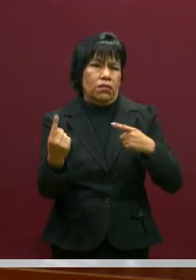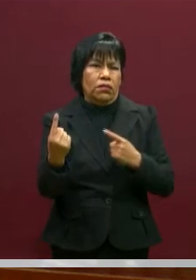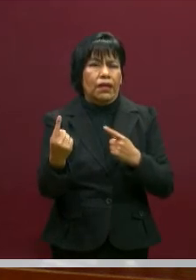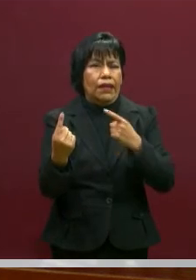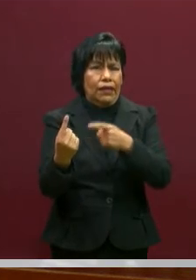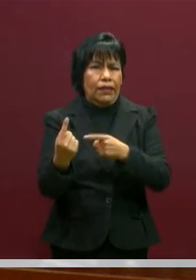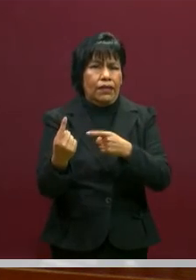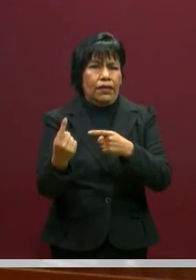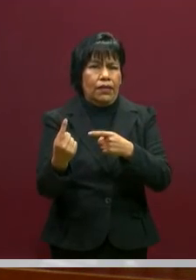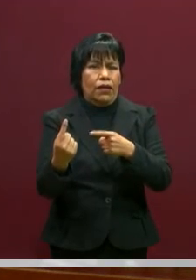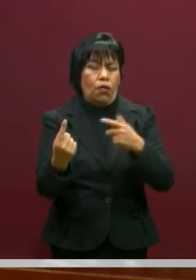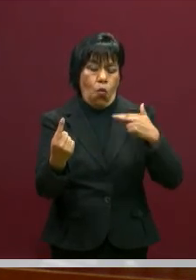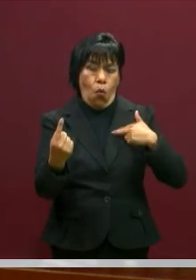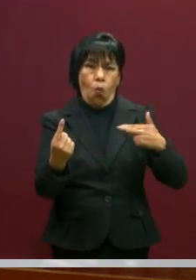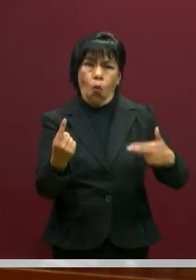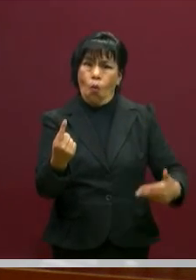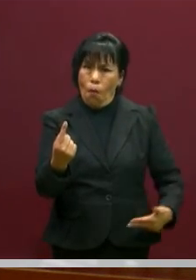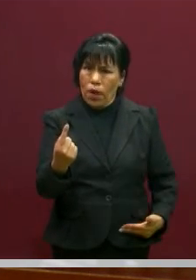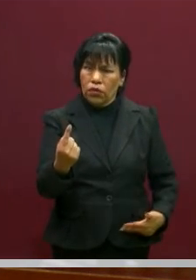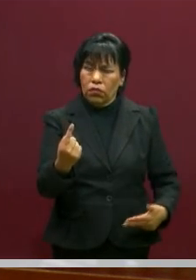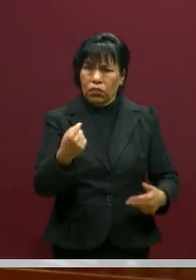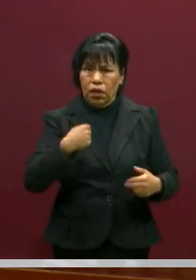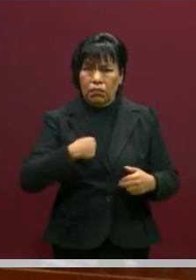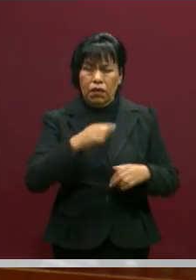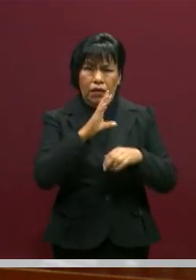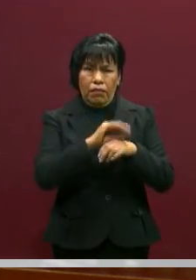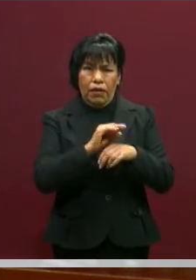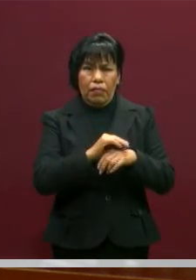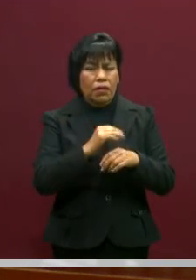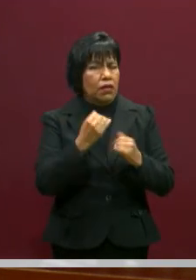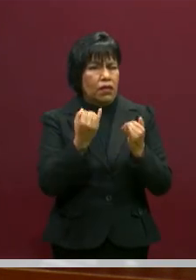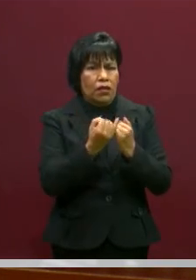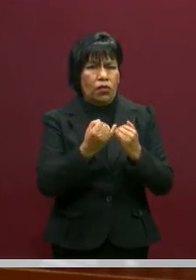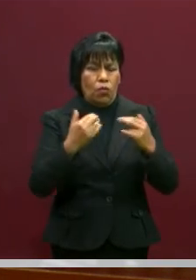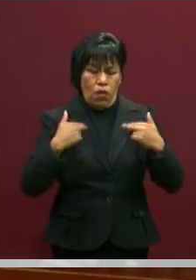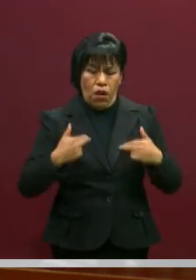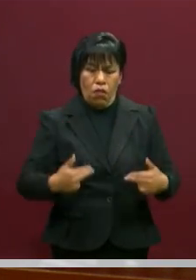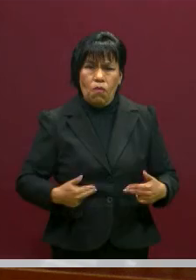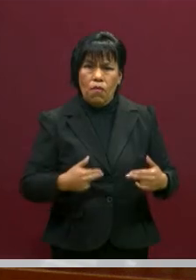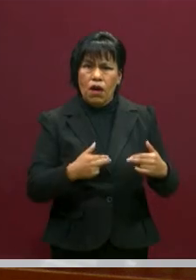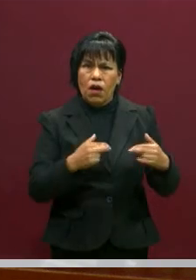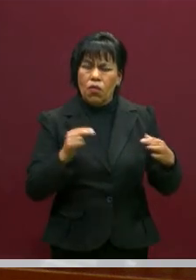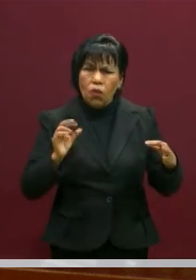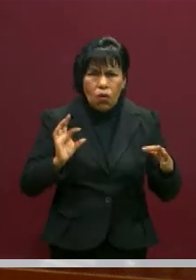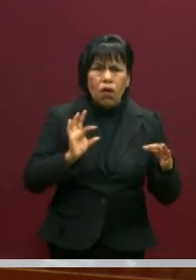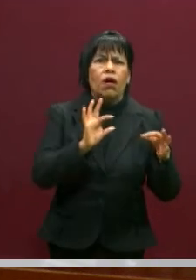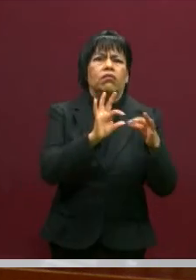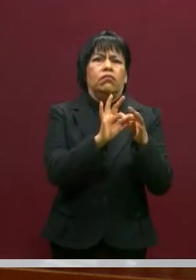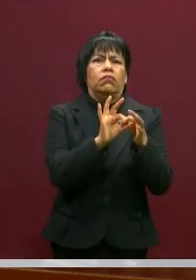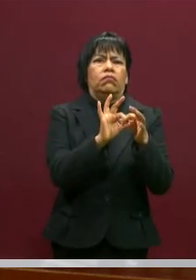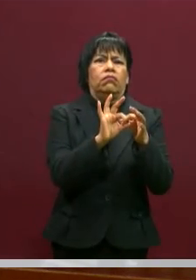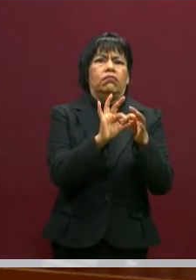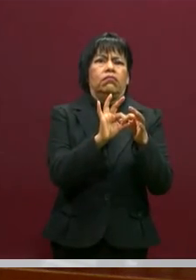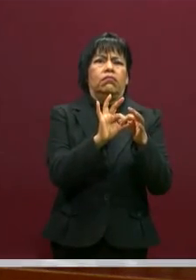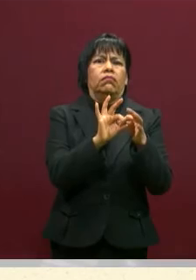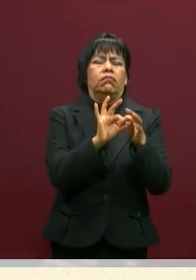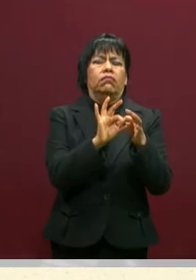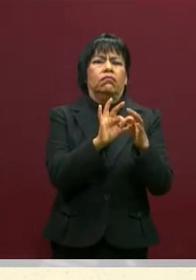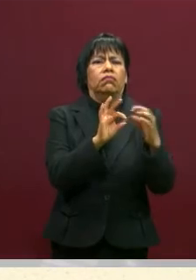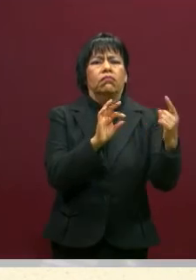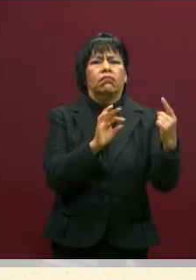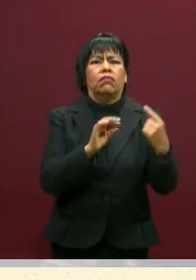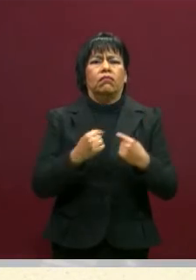humano que me permite hacerme ser humano a mí. Claro. Porque solo nos hacemos seres humanos entre